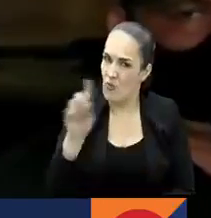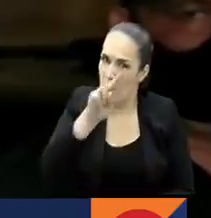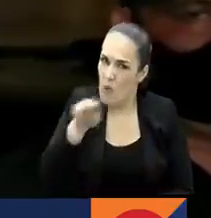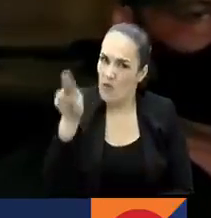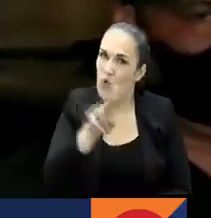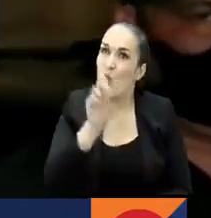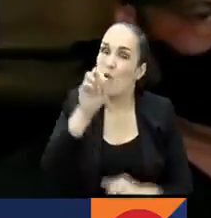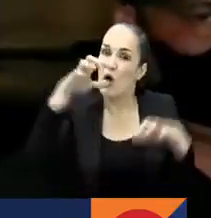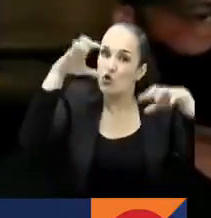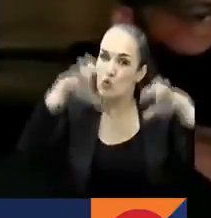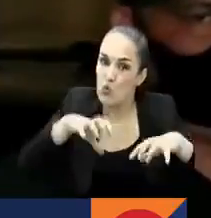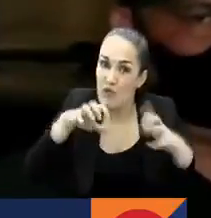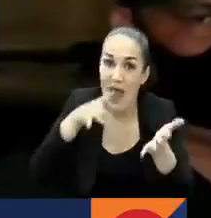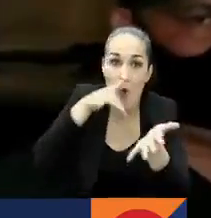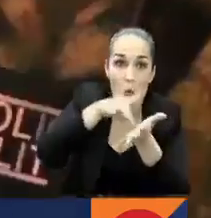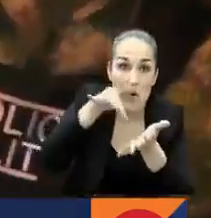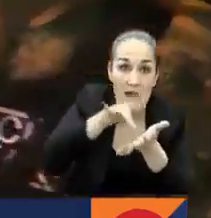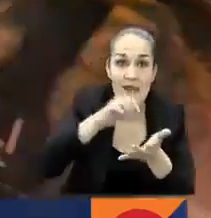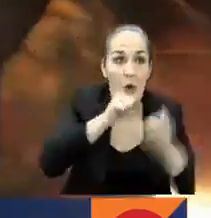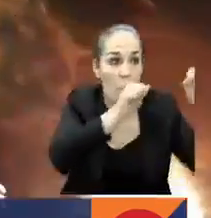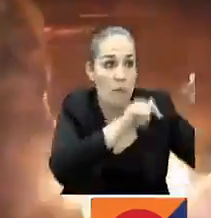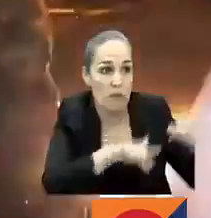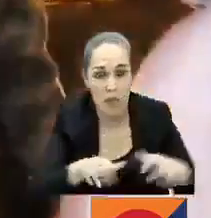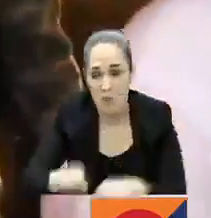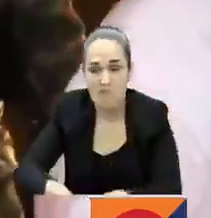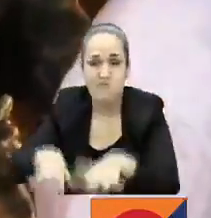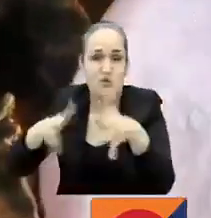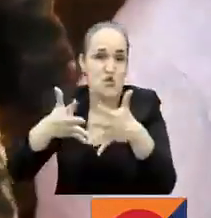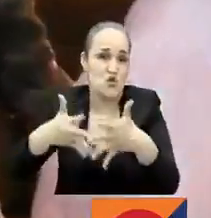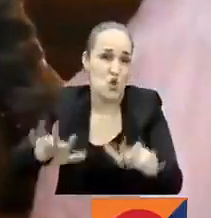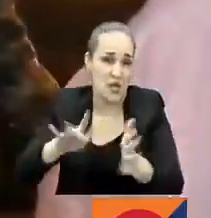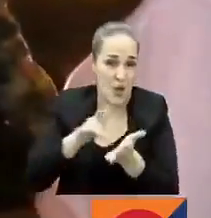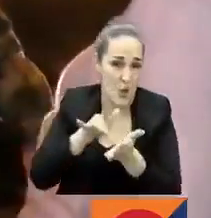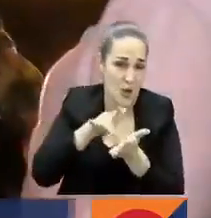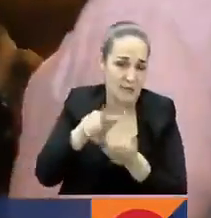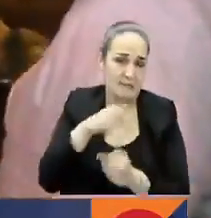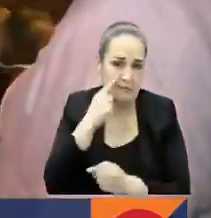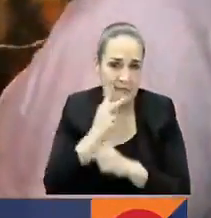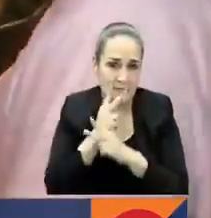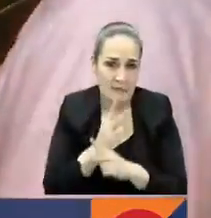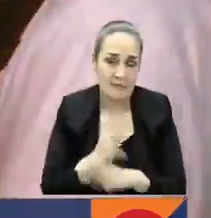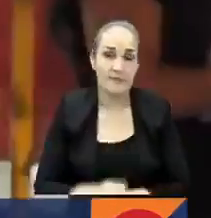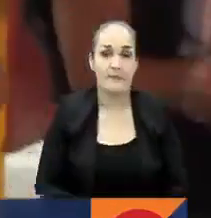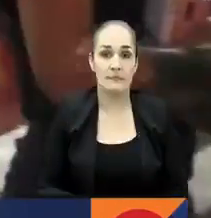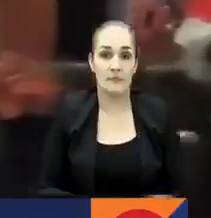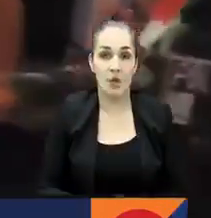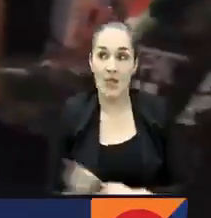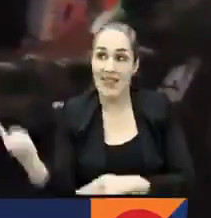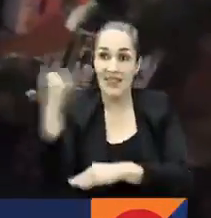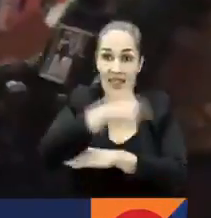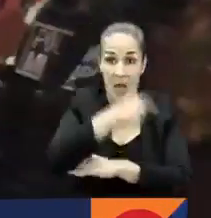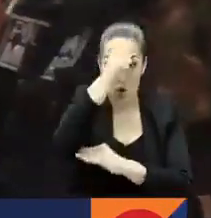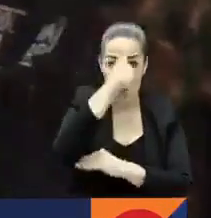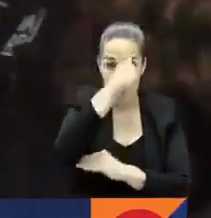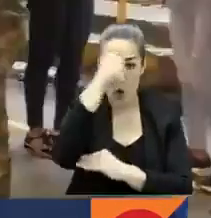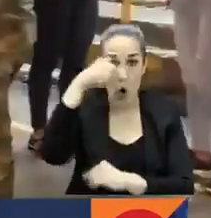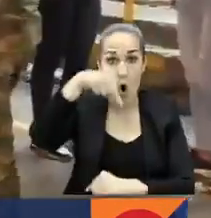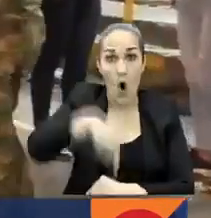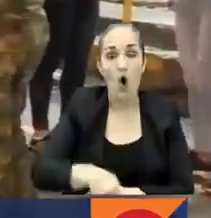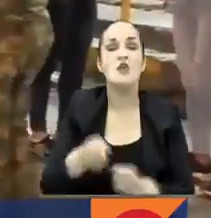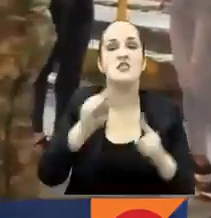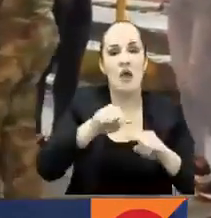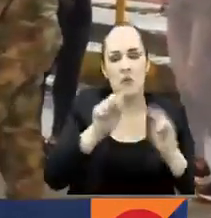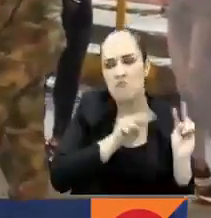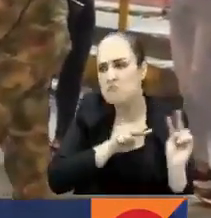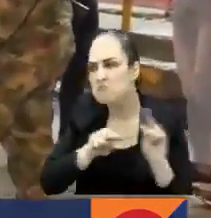y emergencias estemos en alerta para atender cualquier eventualidad que se presente en la ciudad de Cali. Durante el domingo de Ramos también en los templos se cumplieron